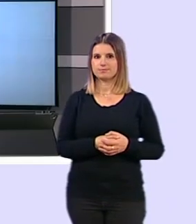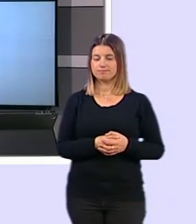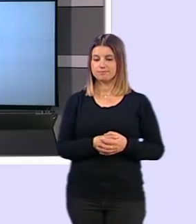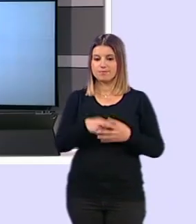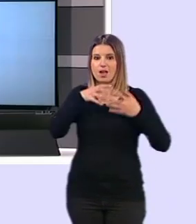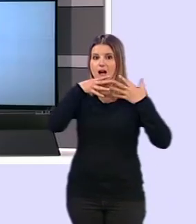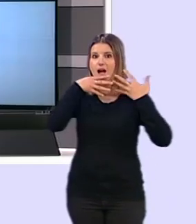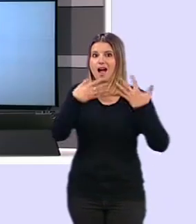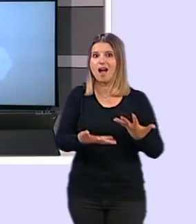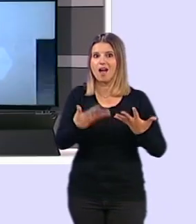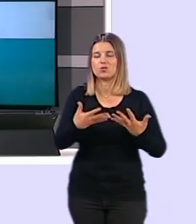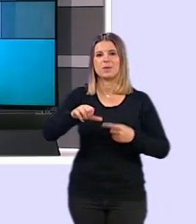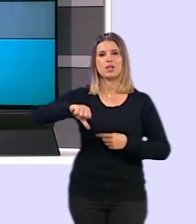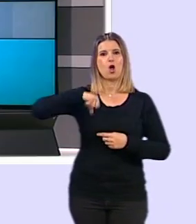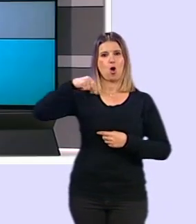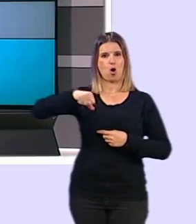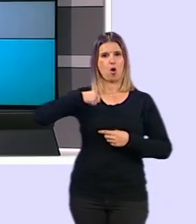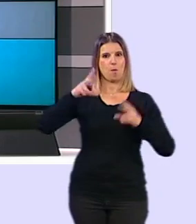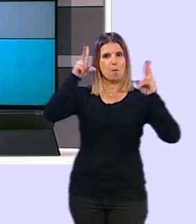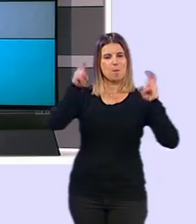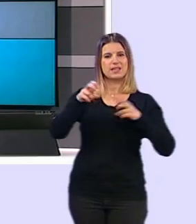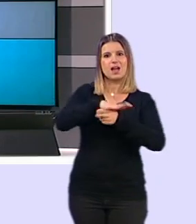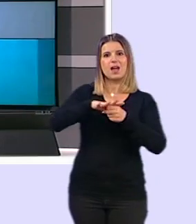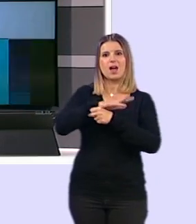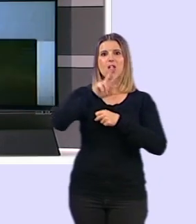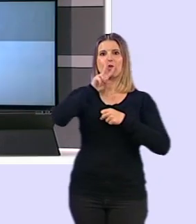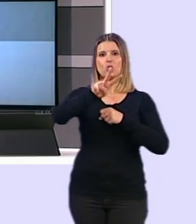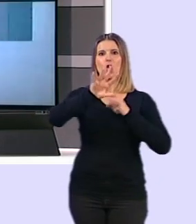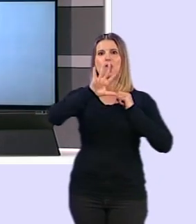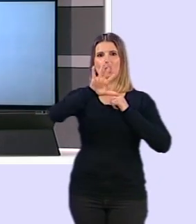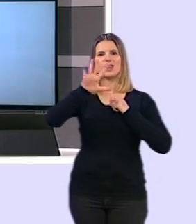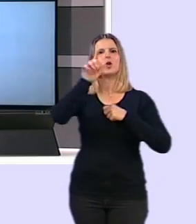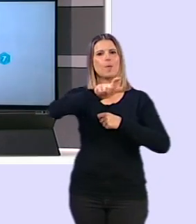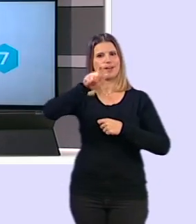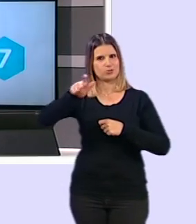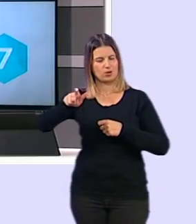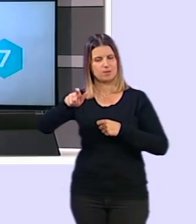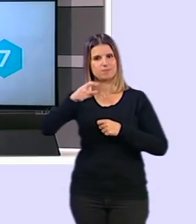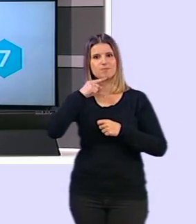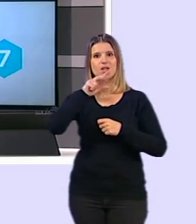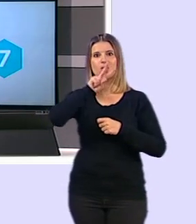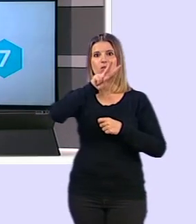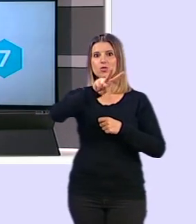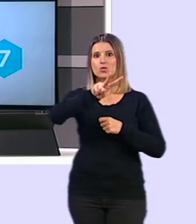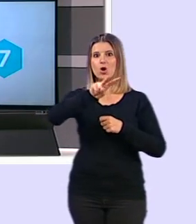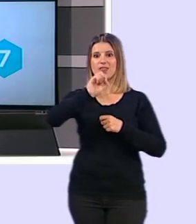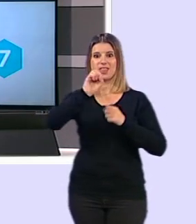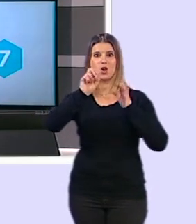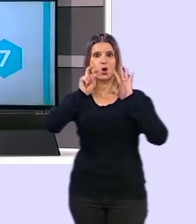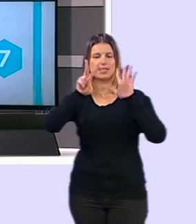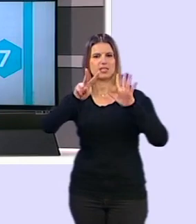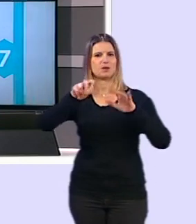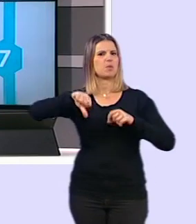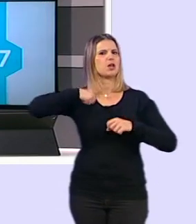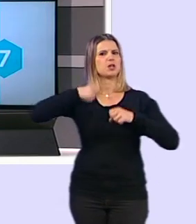Actualmente se encuentran hospitalizadas en la provincia de Granada 255 personas, siendo 207 ingresos